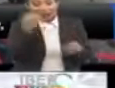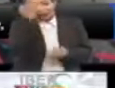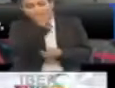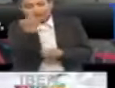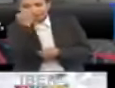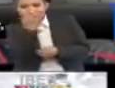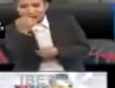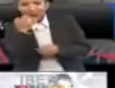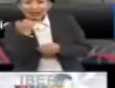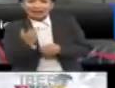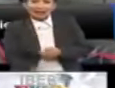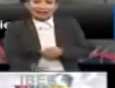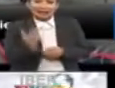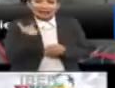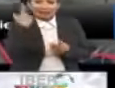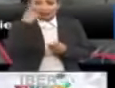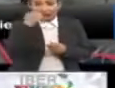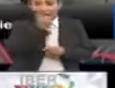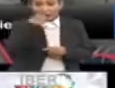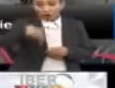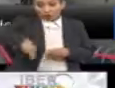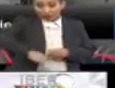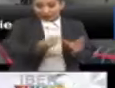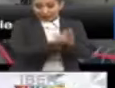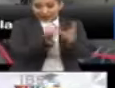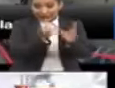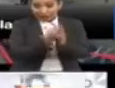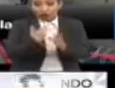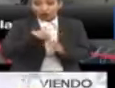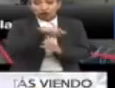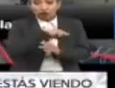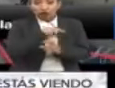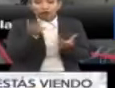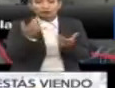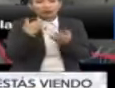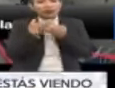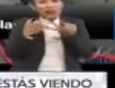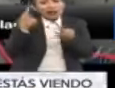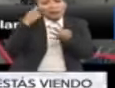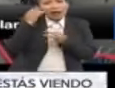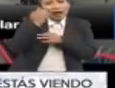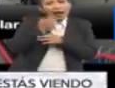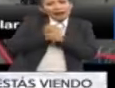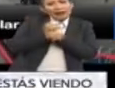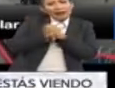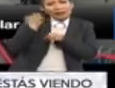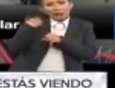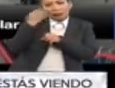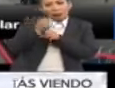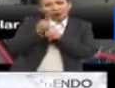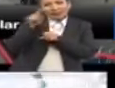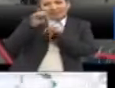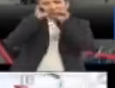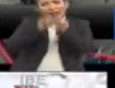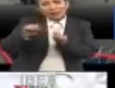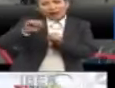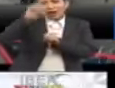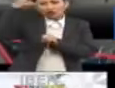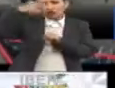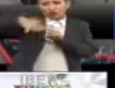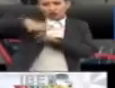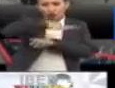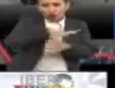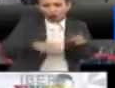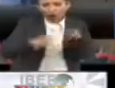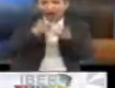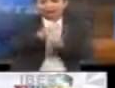y para los estudiantes que siten en las escuelas, estamos colocando el trabajo de su exploración del sistema solar, la exploración